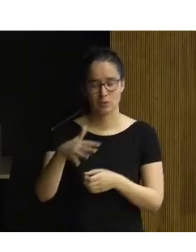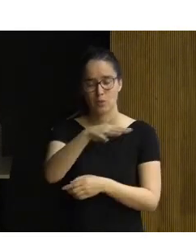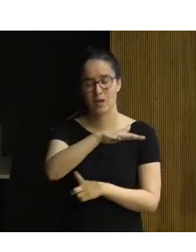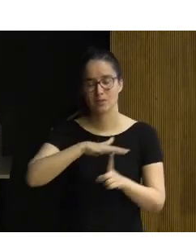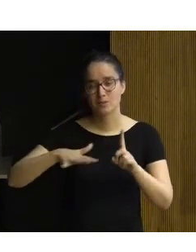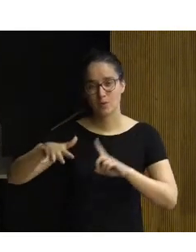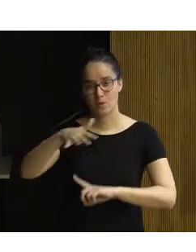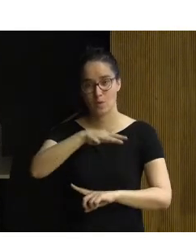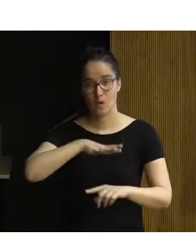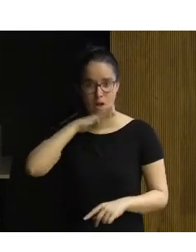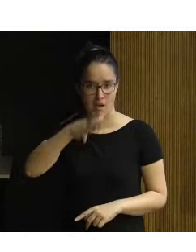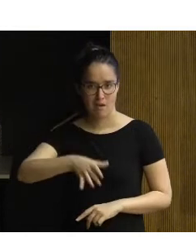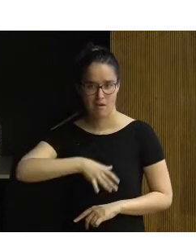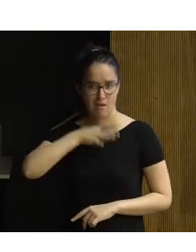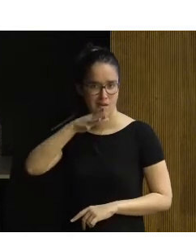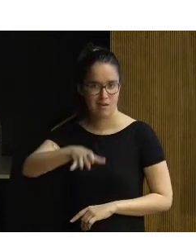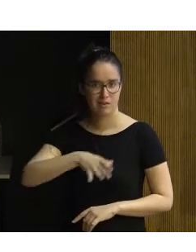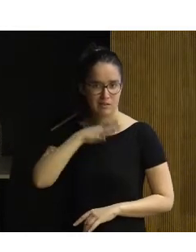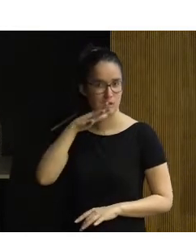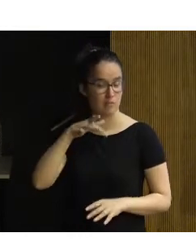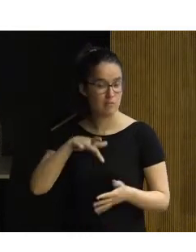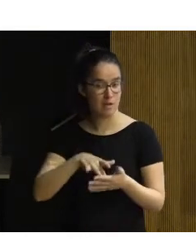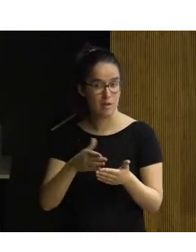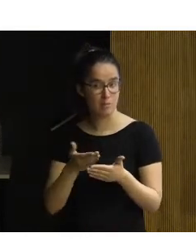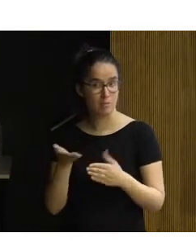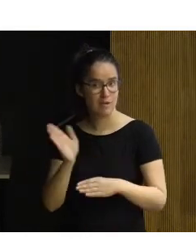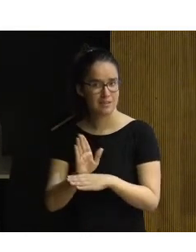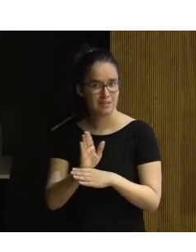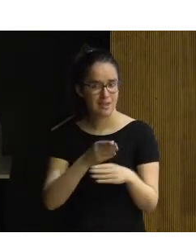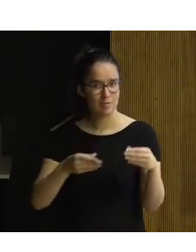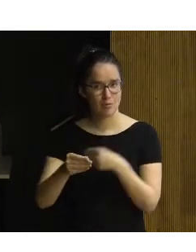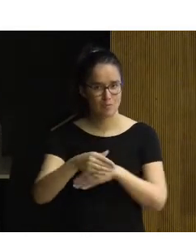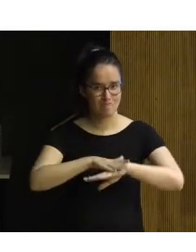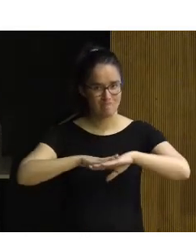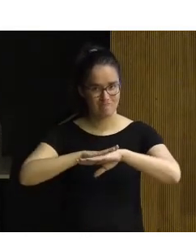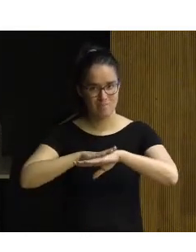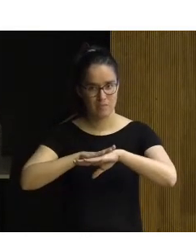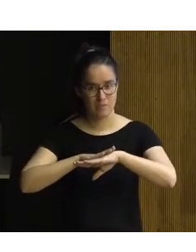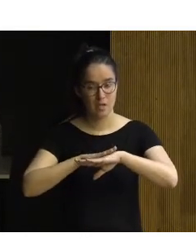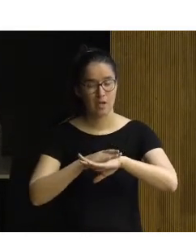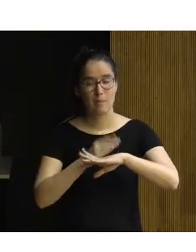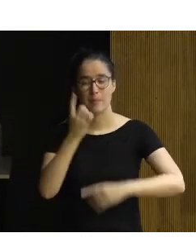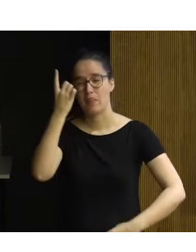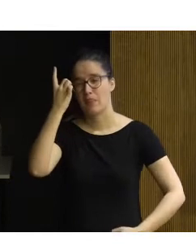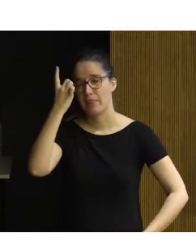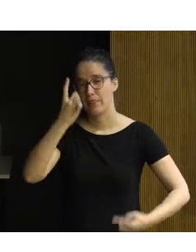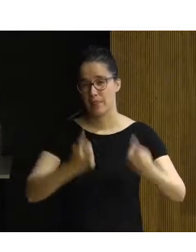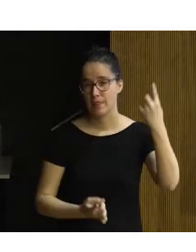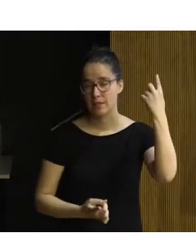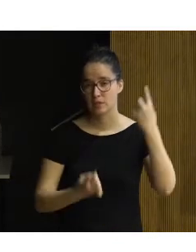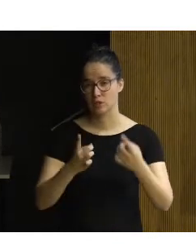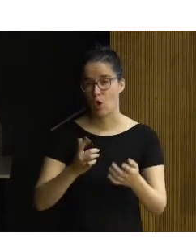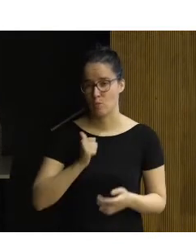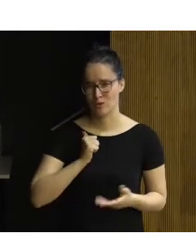impresionante para presentar un estándar. En muy contadas ocasiones tenemos esta